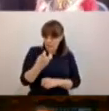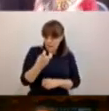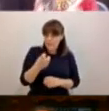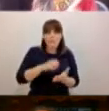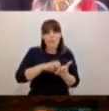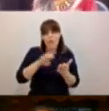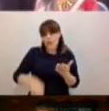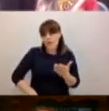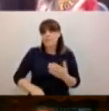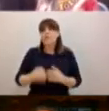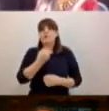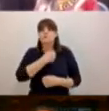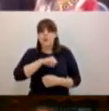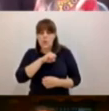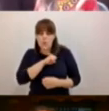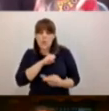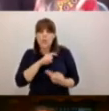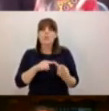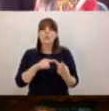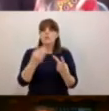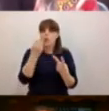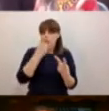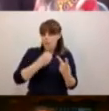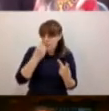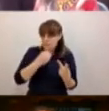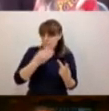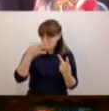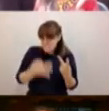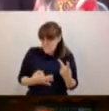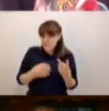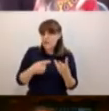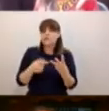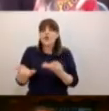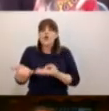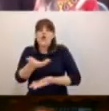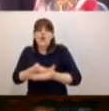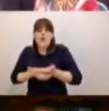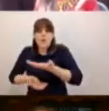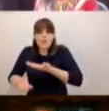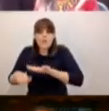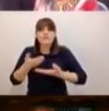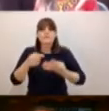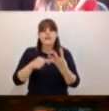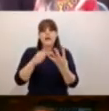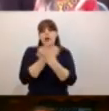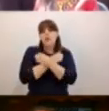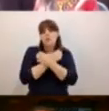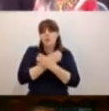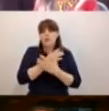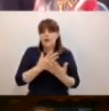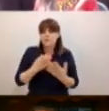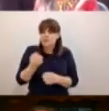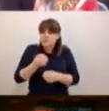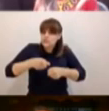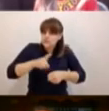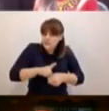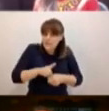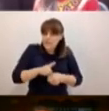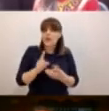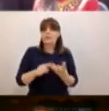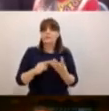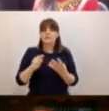salud, la nutrición, la convivencia, la formación cívica, el